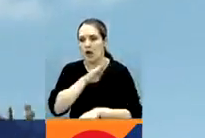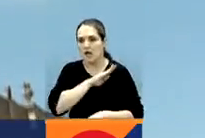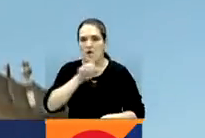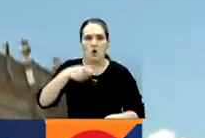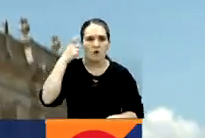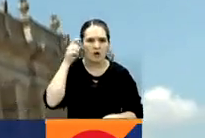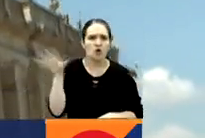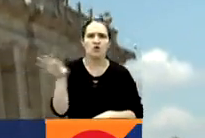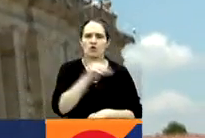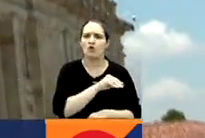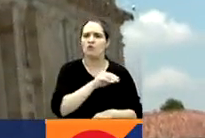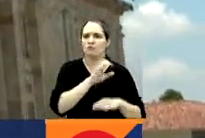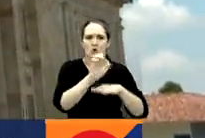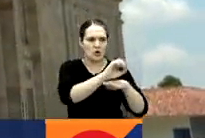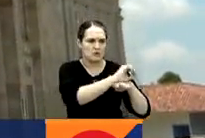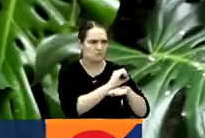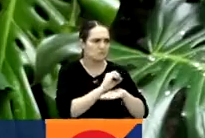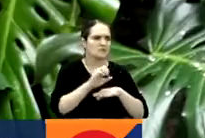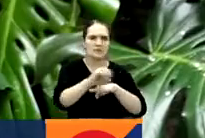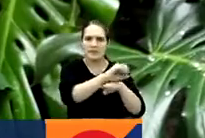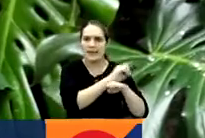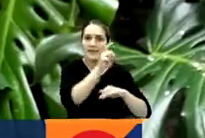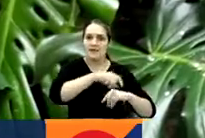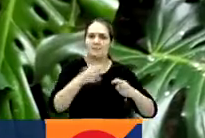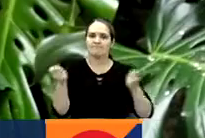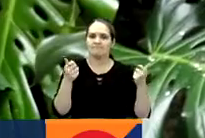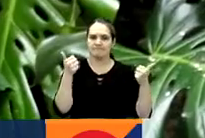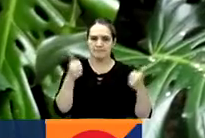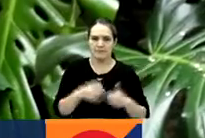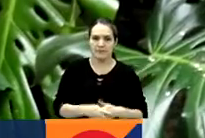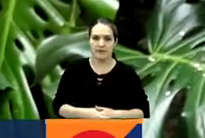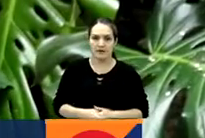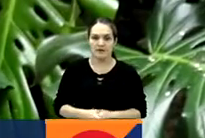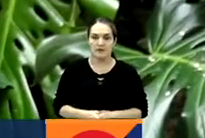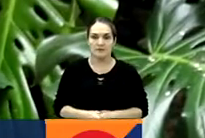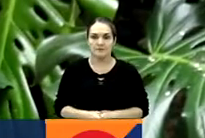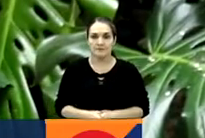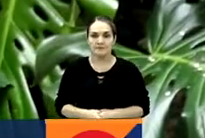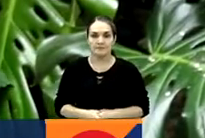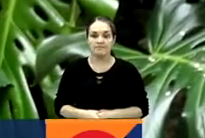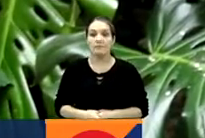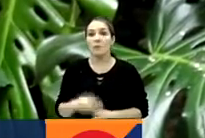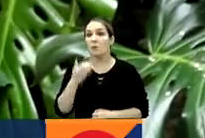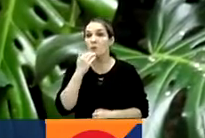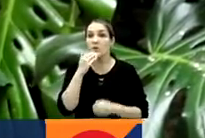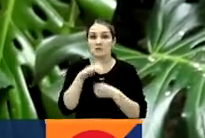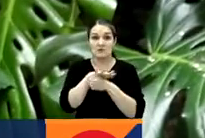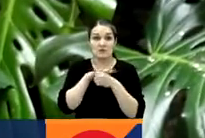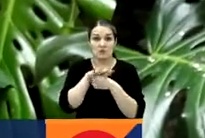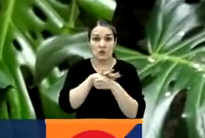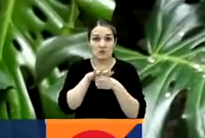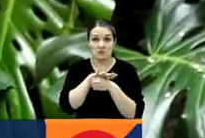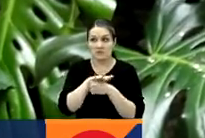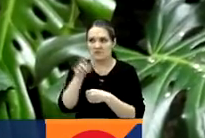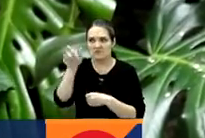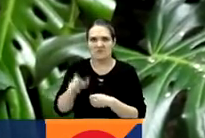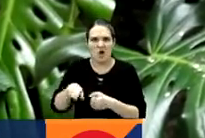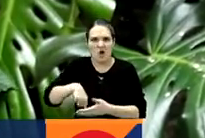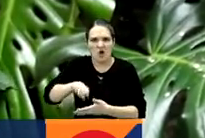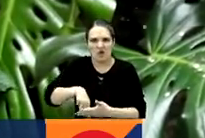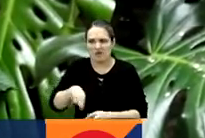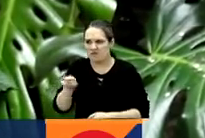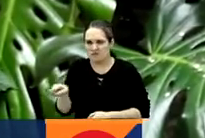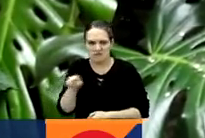y a los órganos autónomos para que acojan estas medidas. Y es fundamental que hechos como el sucedido de una persona con multiplicidad de contratos